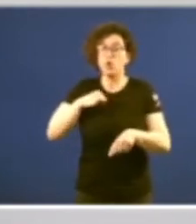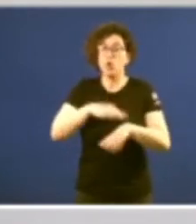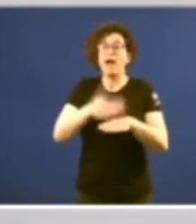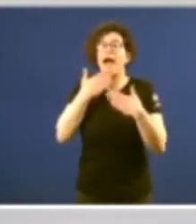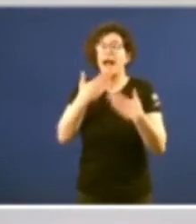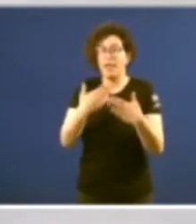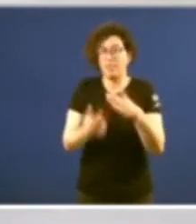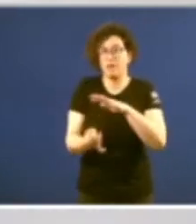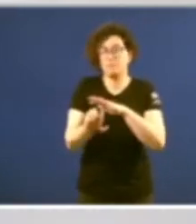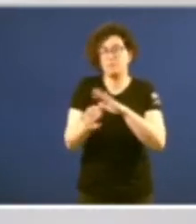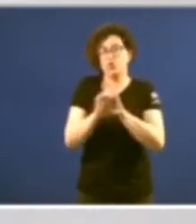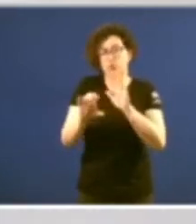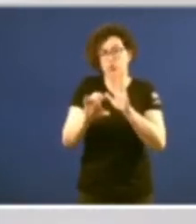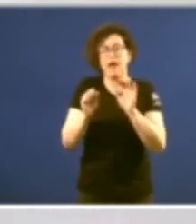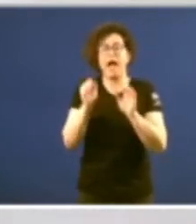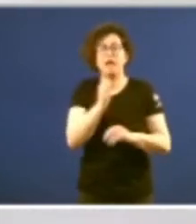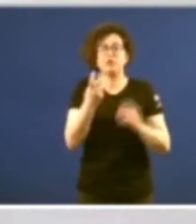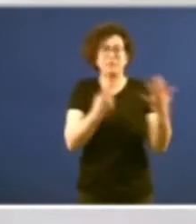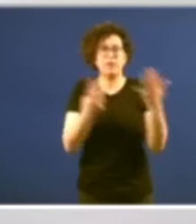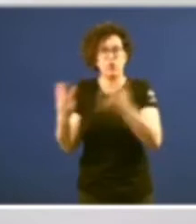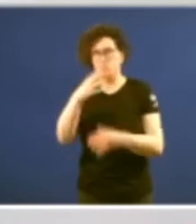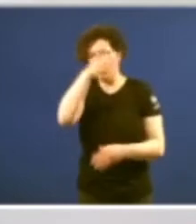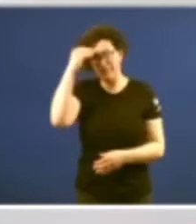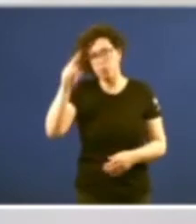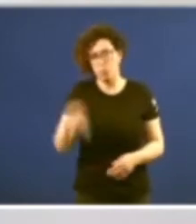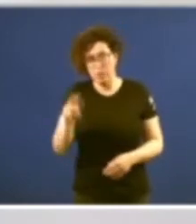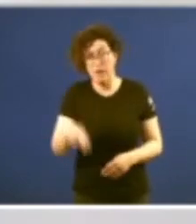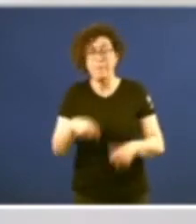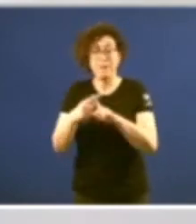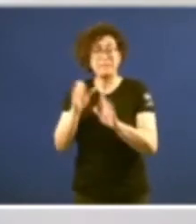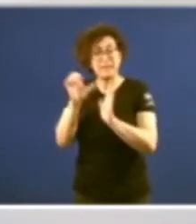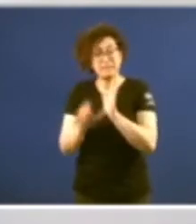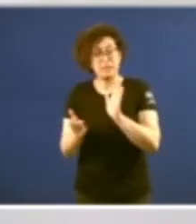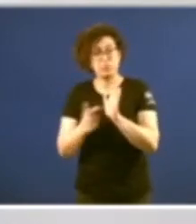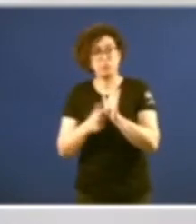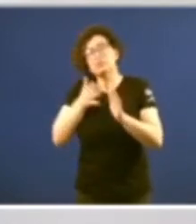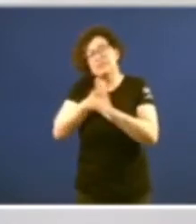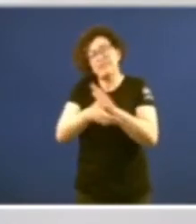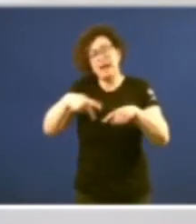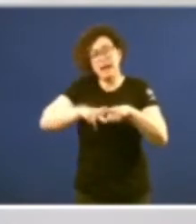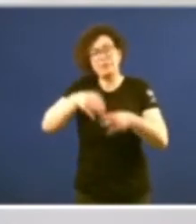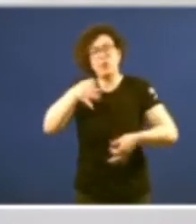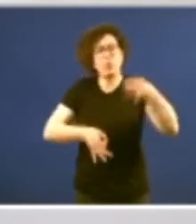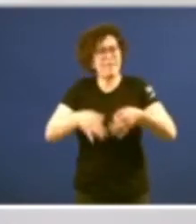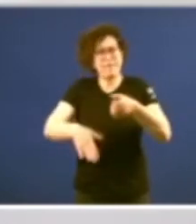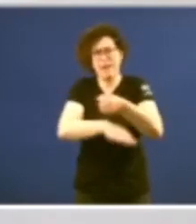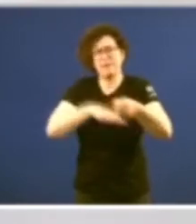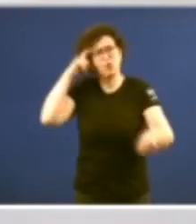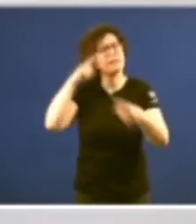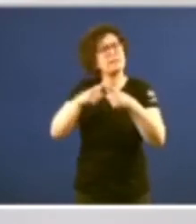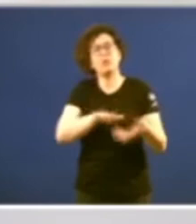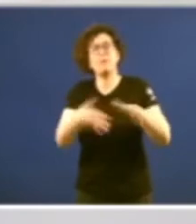Constitución do 78, non hemos de esquecer esto, e o Estatuto, ferramentas xurídicas básicas para